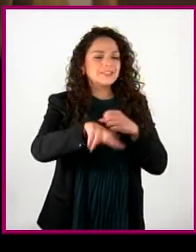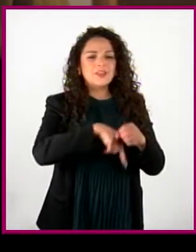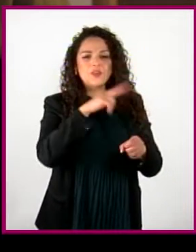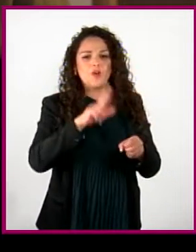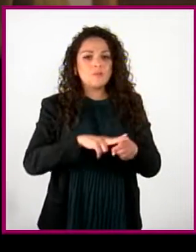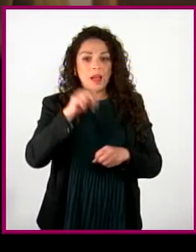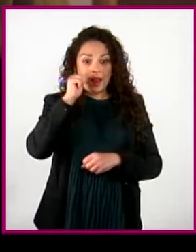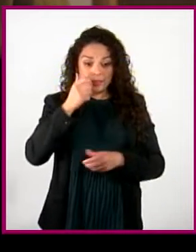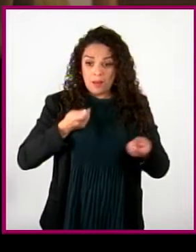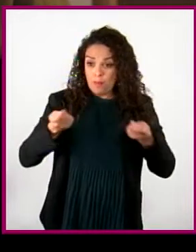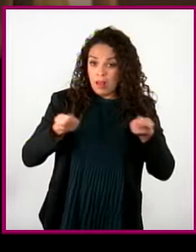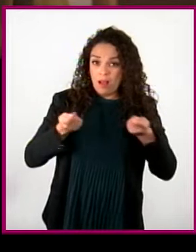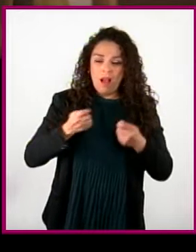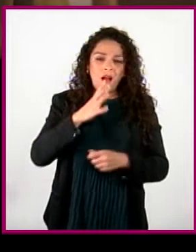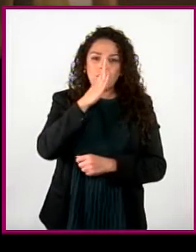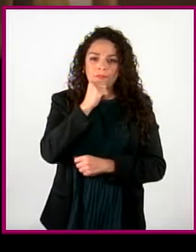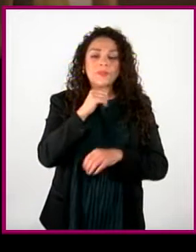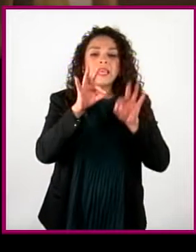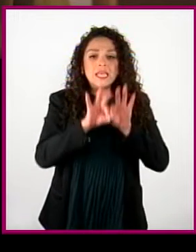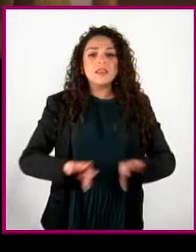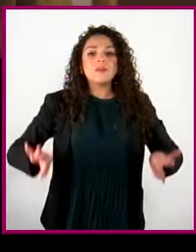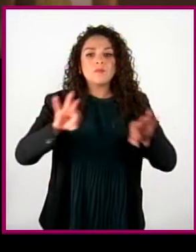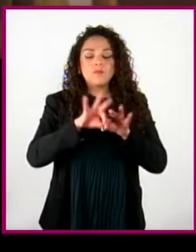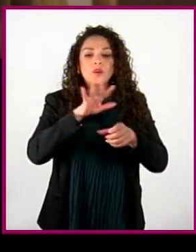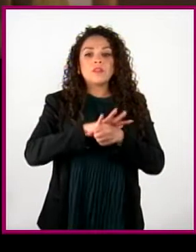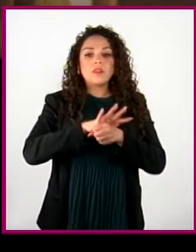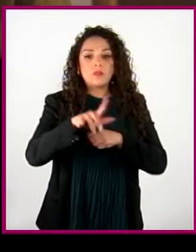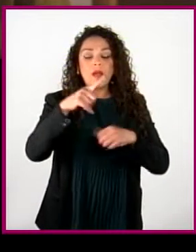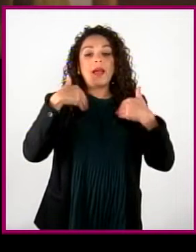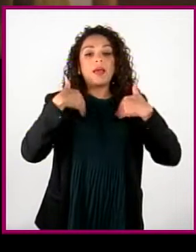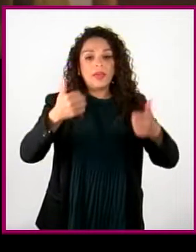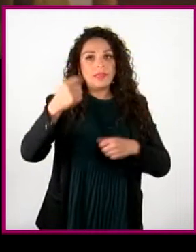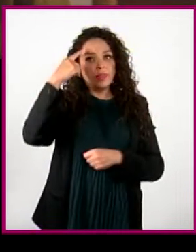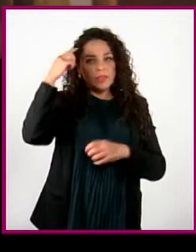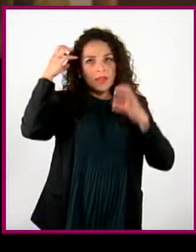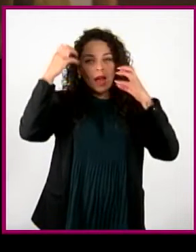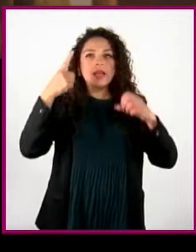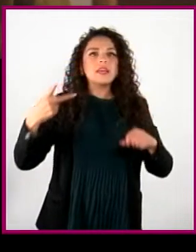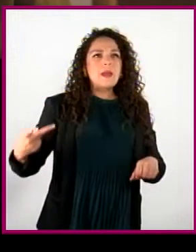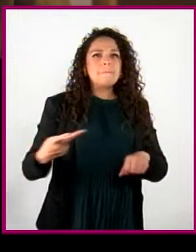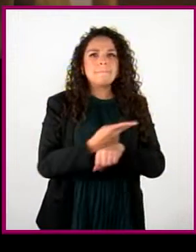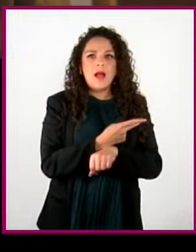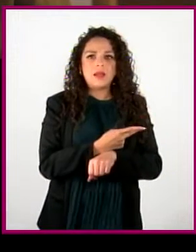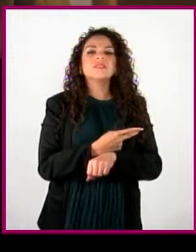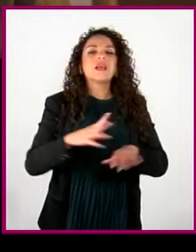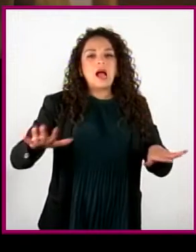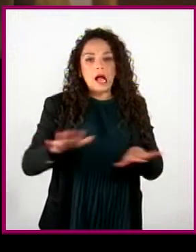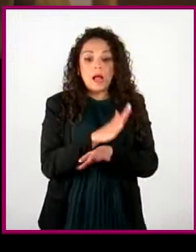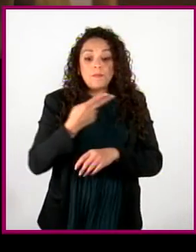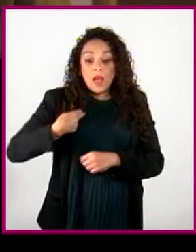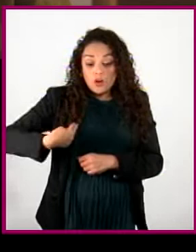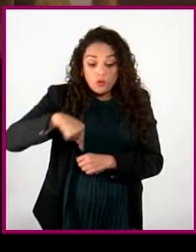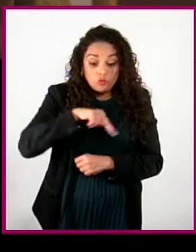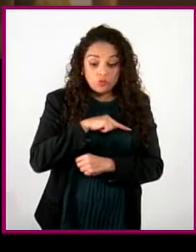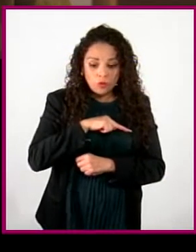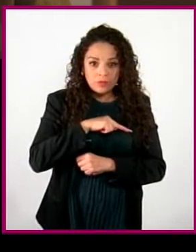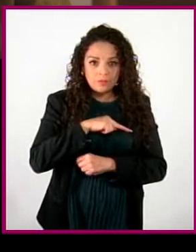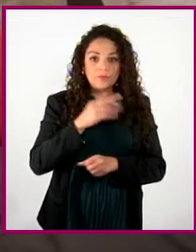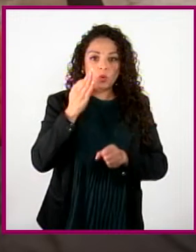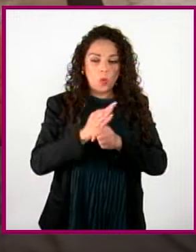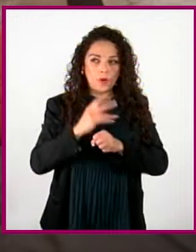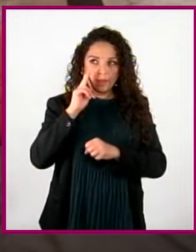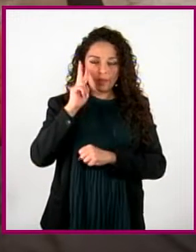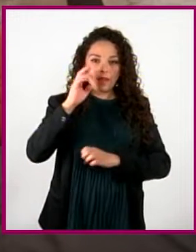controlar nuestro entorno. Lo importante es hacernos conscientes de lo que sucede y tratar de cambiar nosotros. Vamos a una